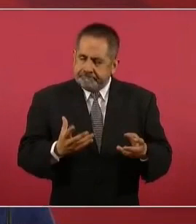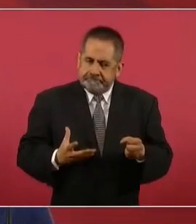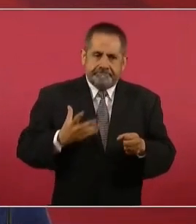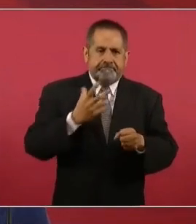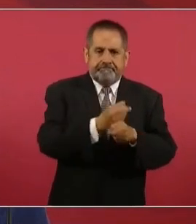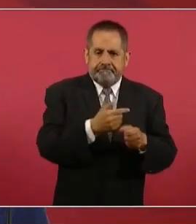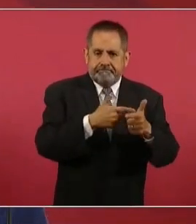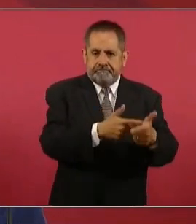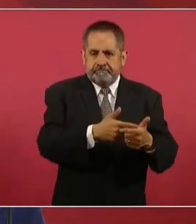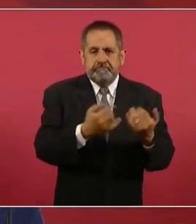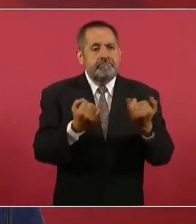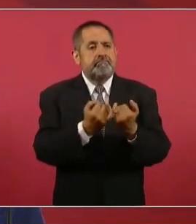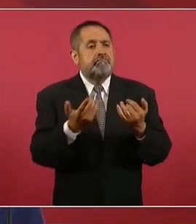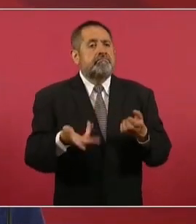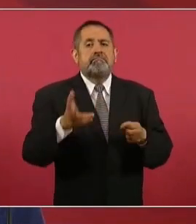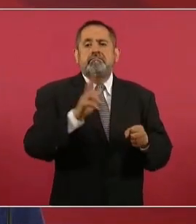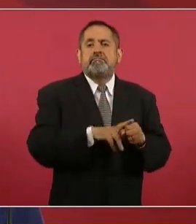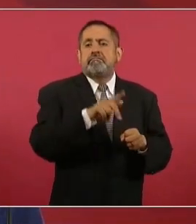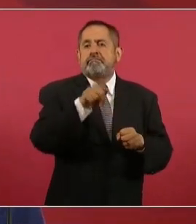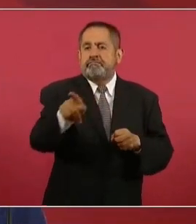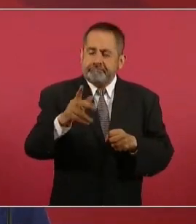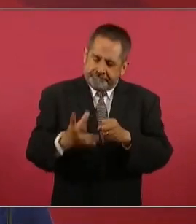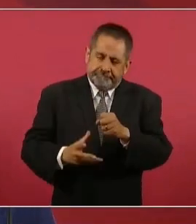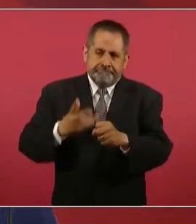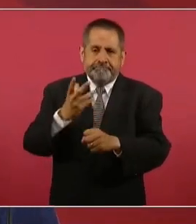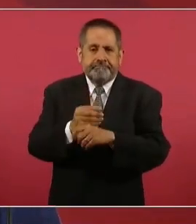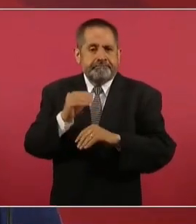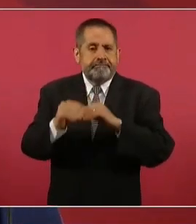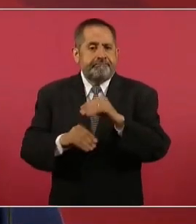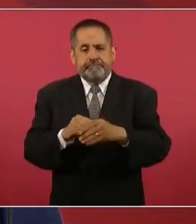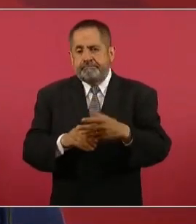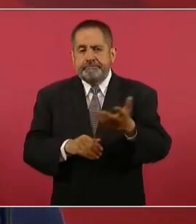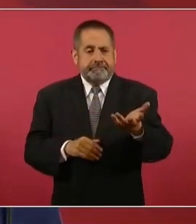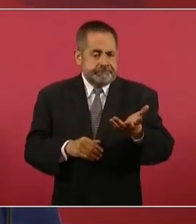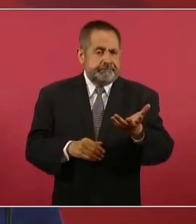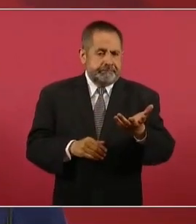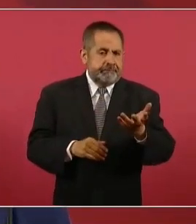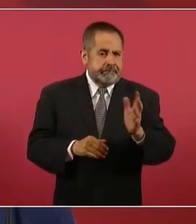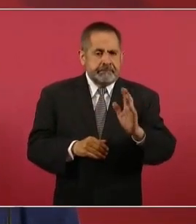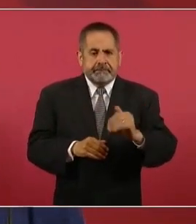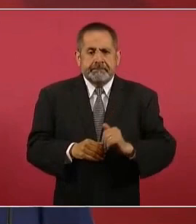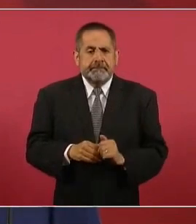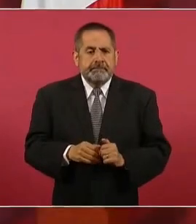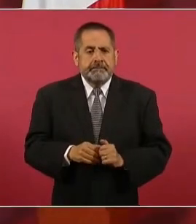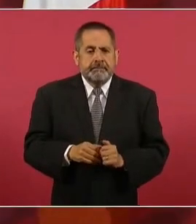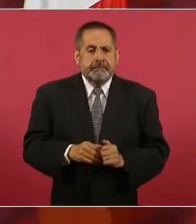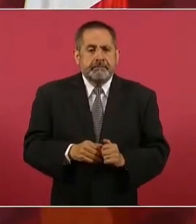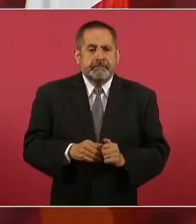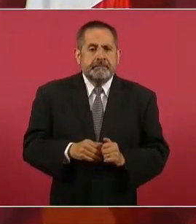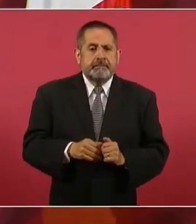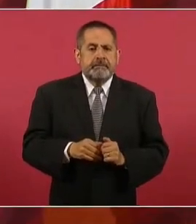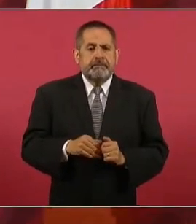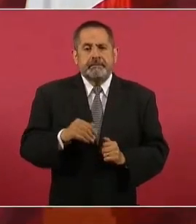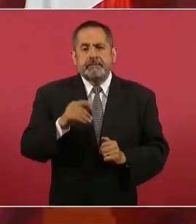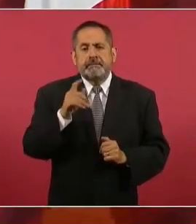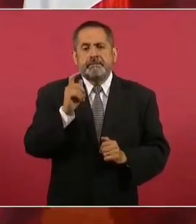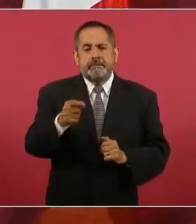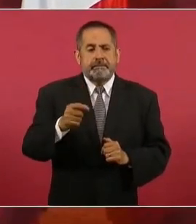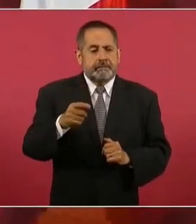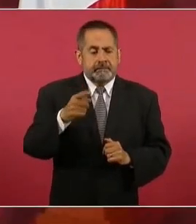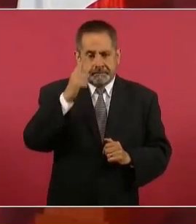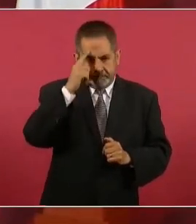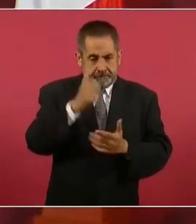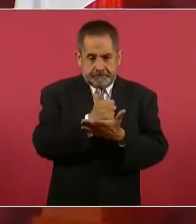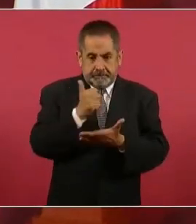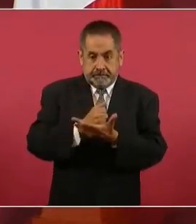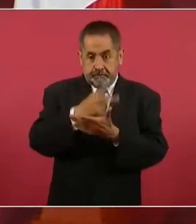caso de hospitales y en el caso de la Ciudad